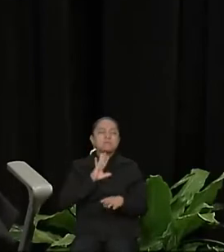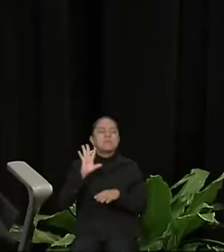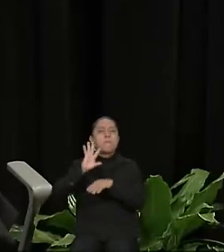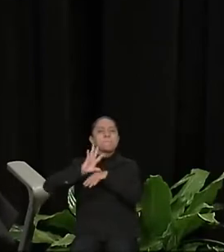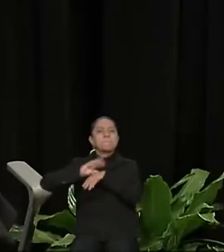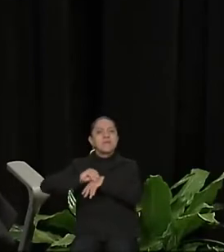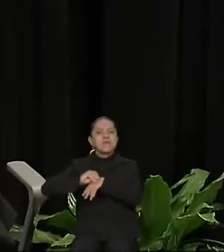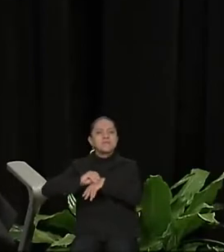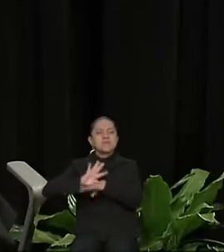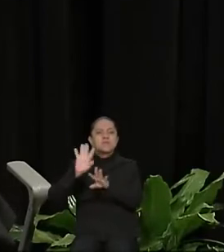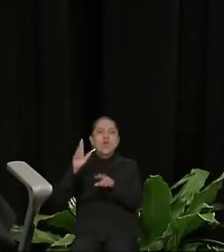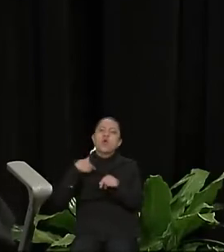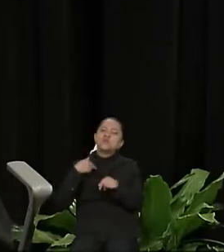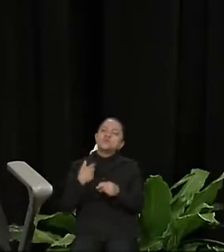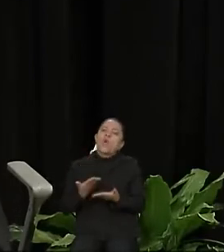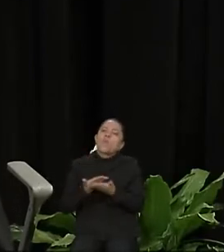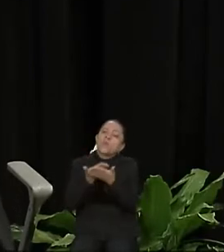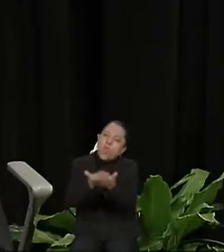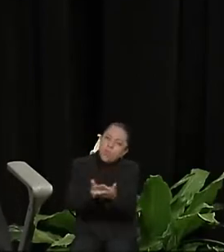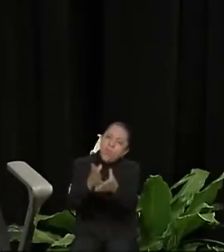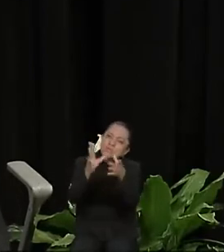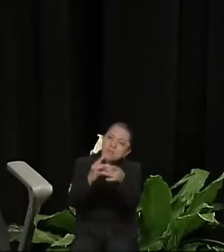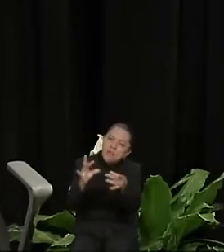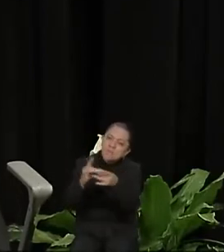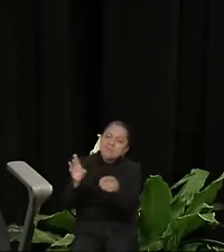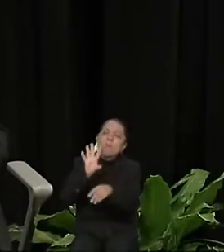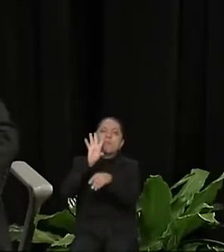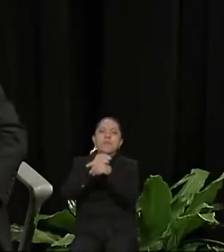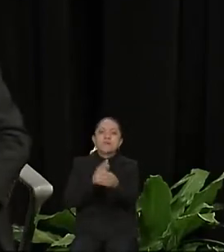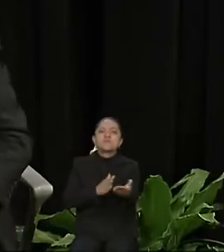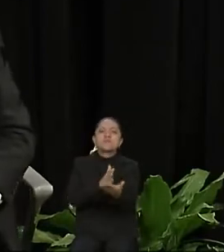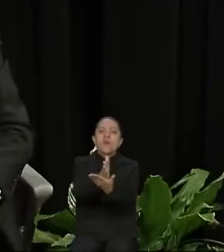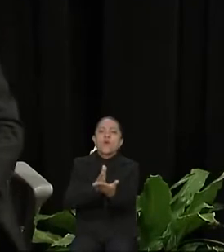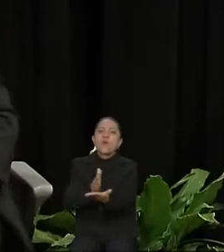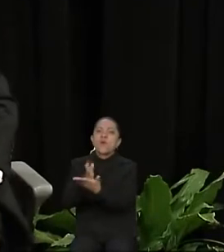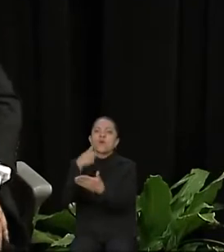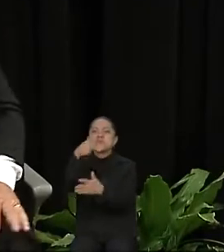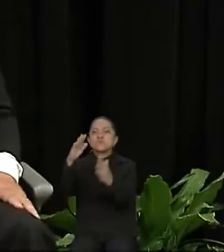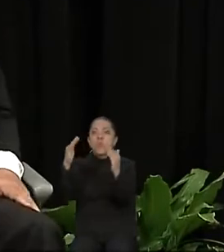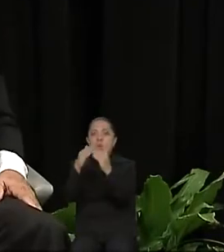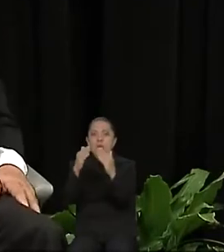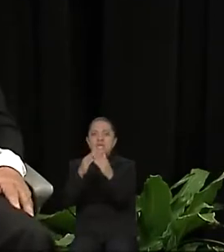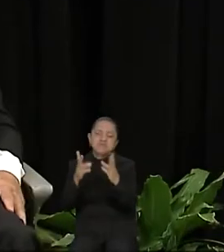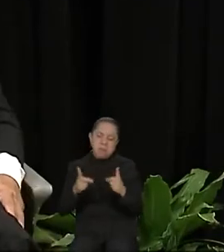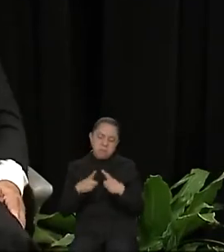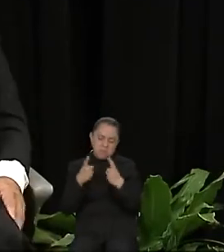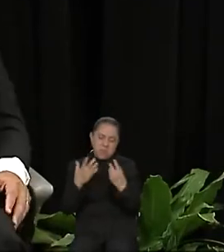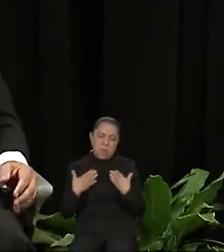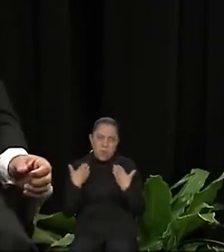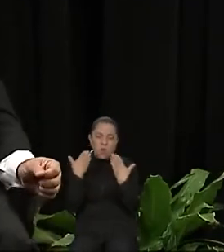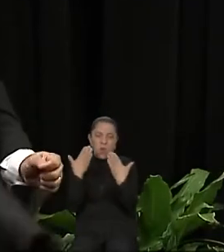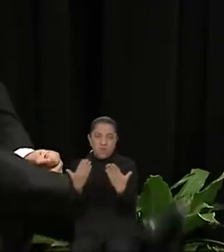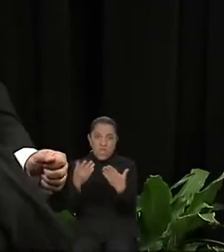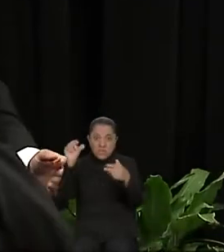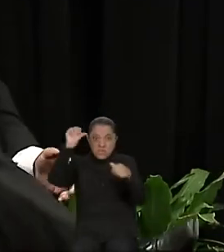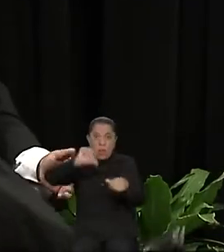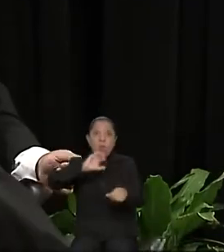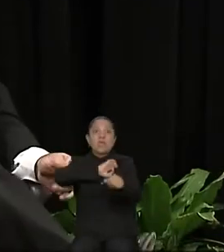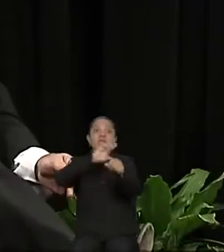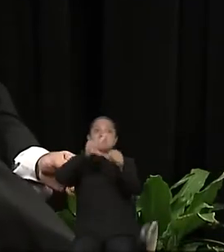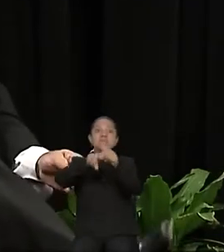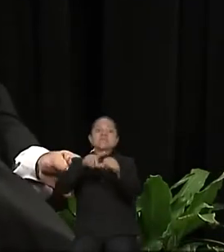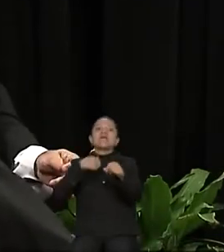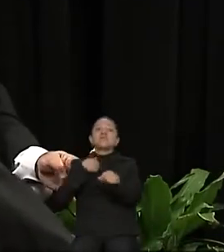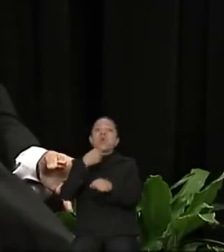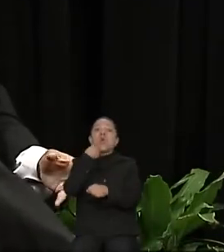nuestra propuesta, nos ha permitido entrar a sus casas y nos ha brindado la confianza. Hoy, especialmente, me quiero dirigir a